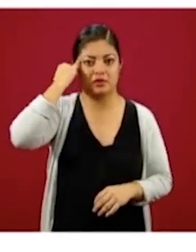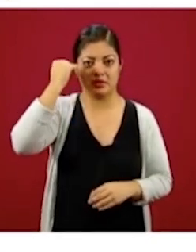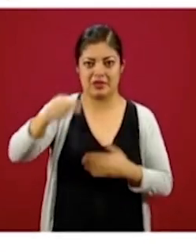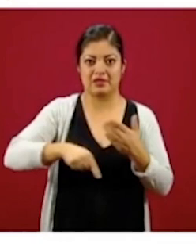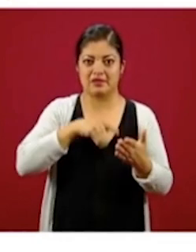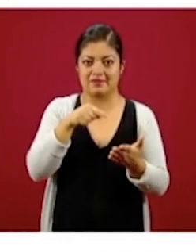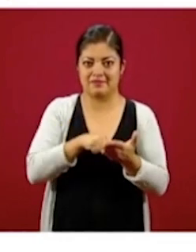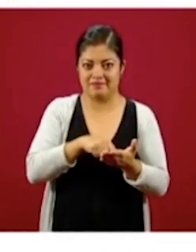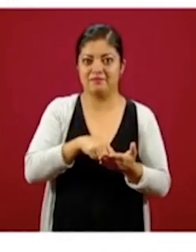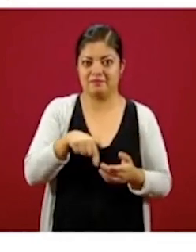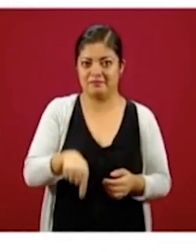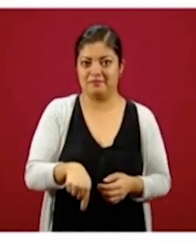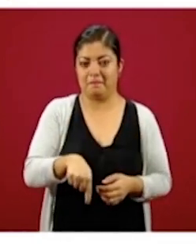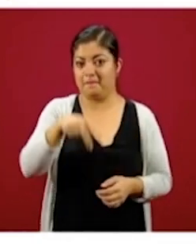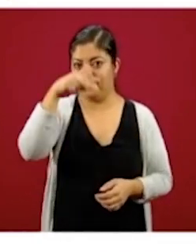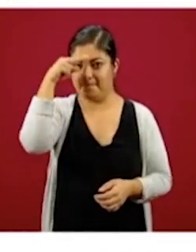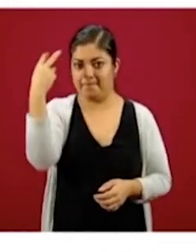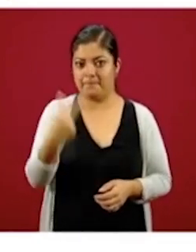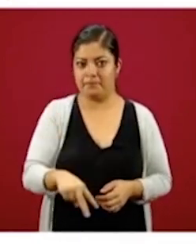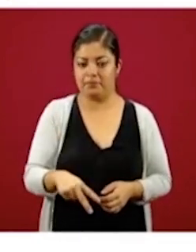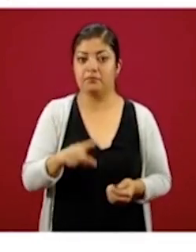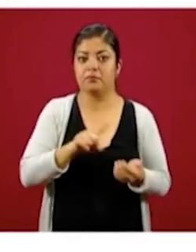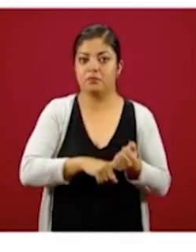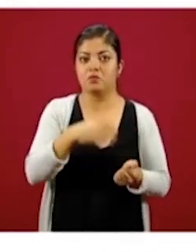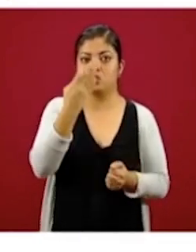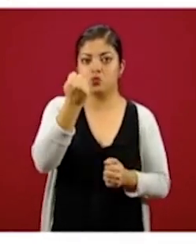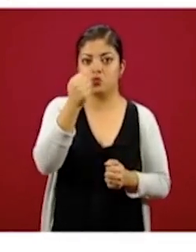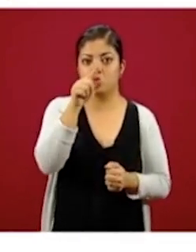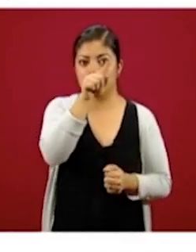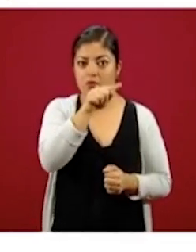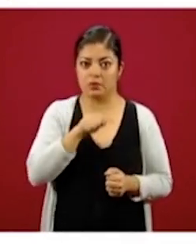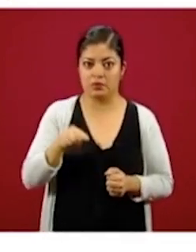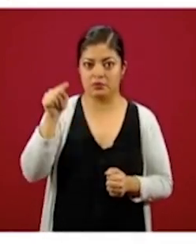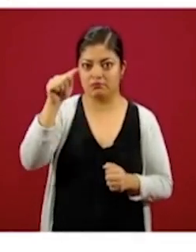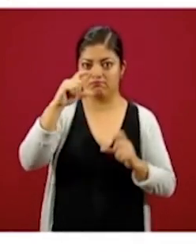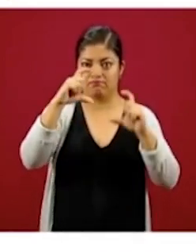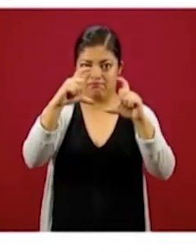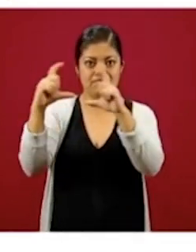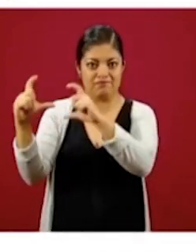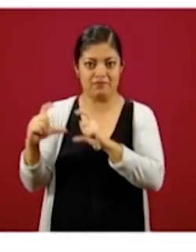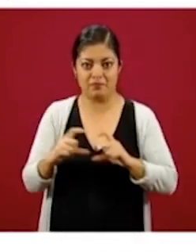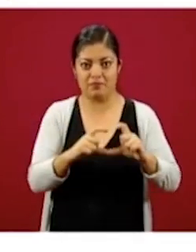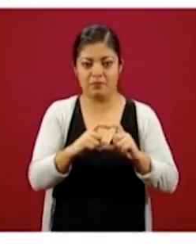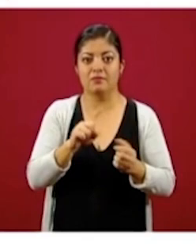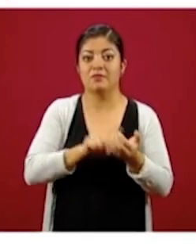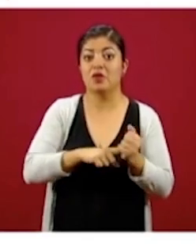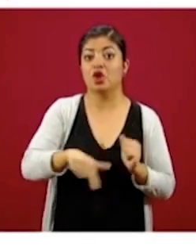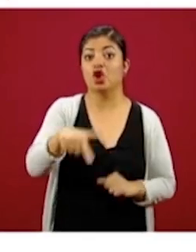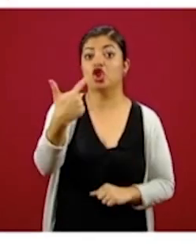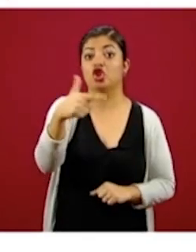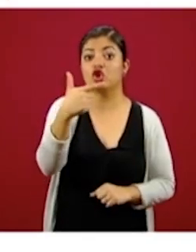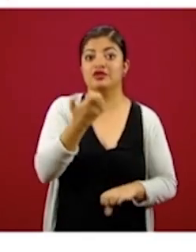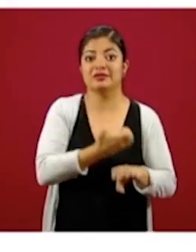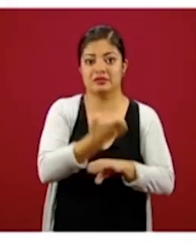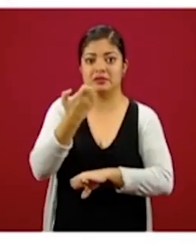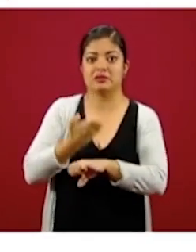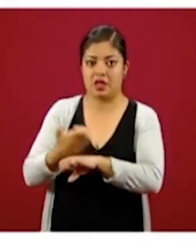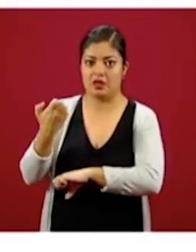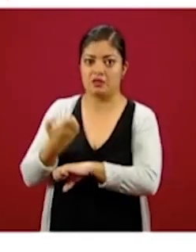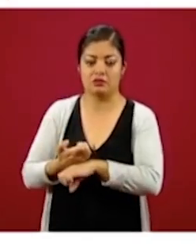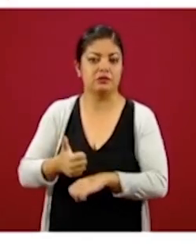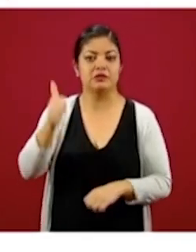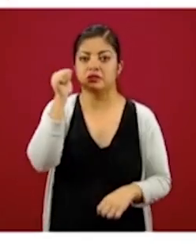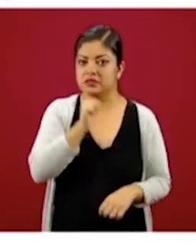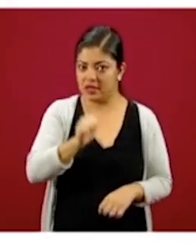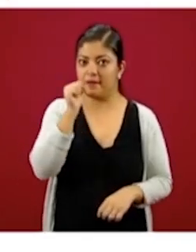regiones del país. Son nueve regiones a las que vamos a atender en 12 estados de la República y, como